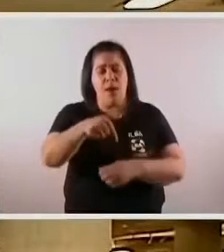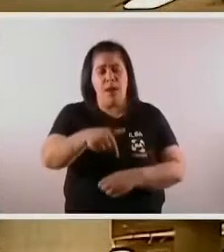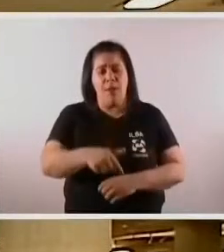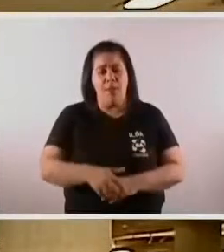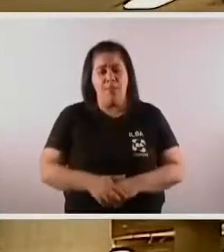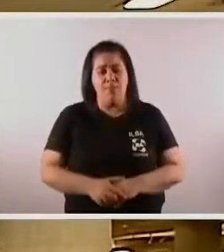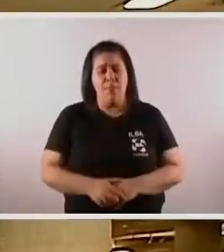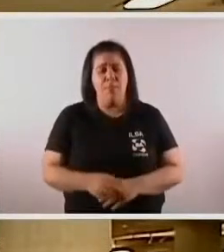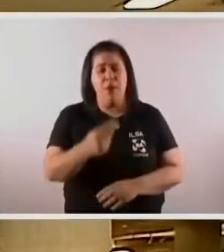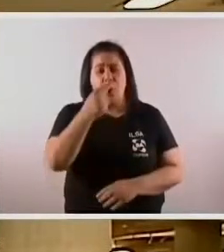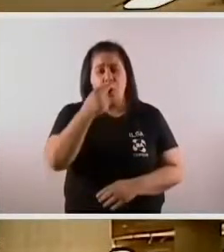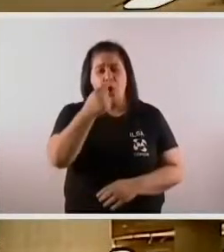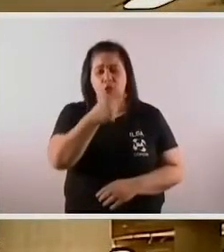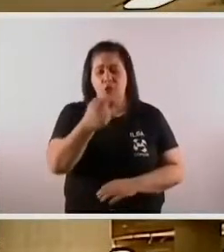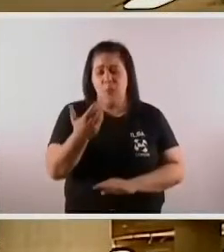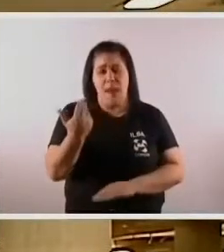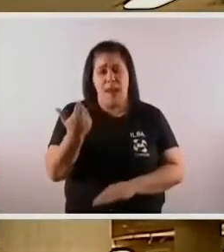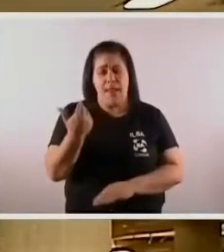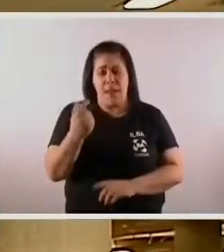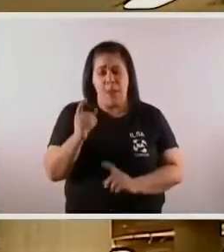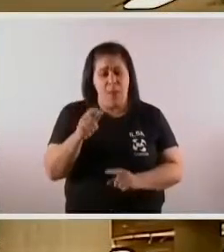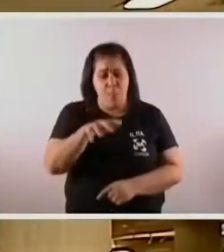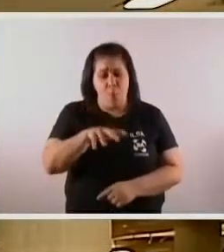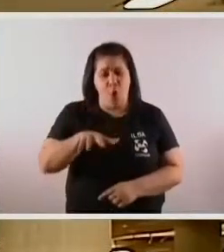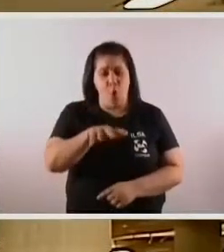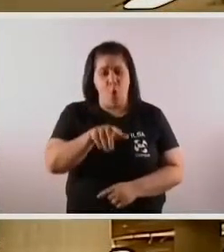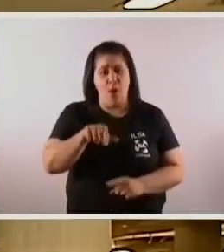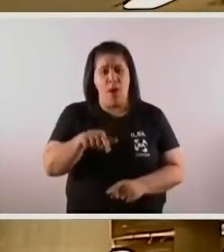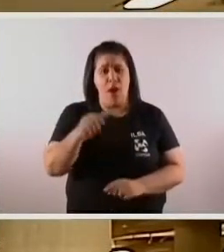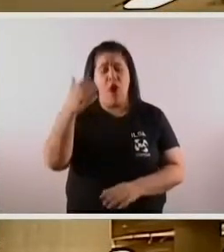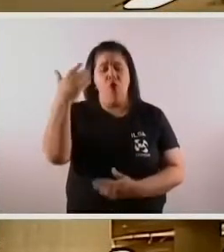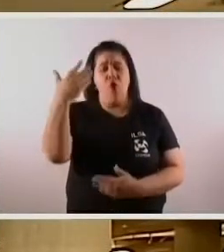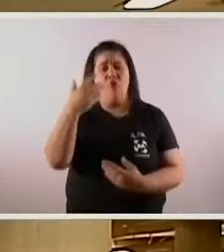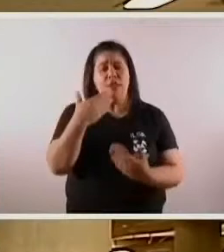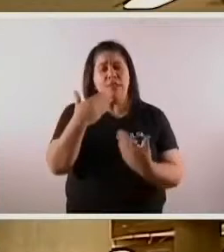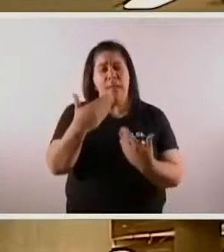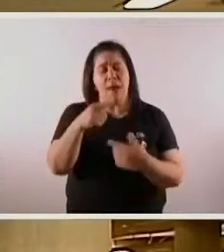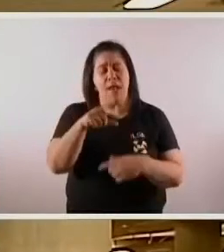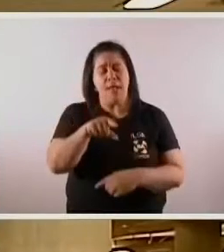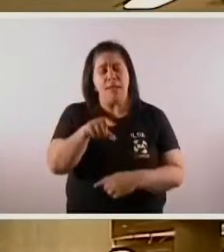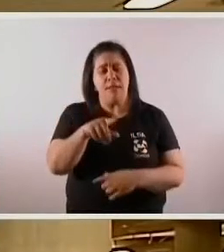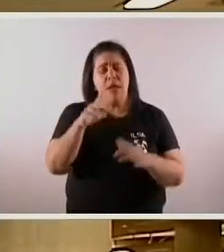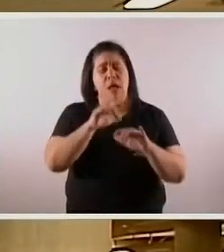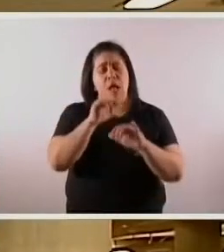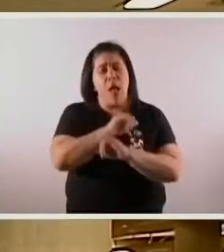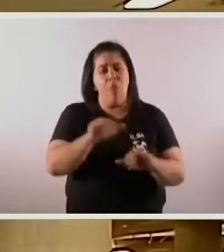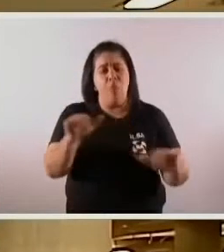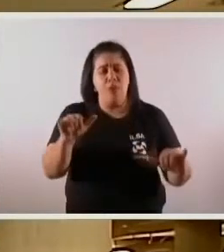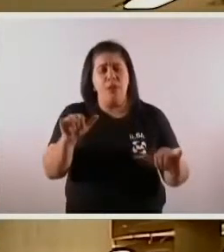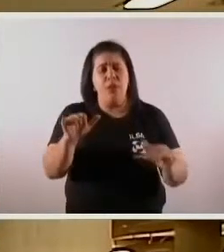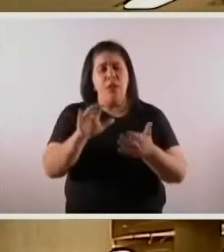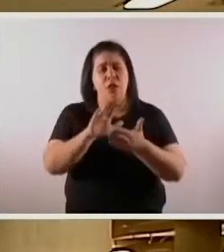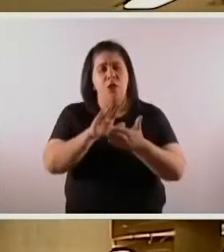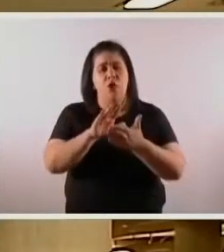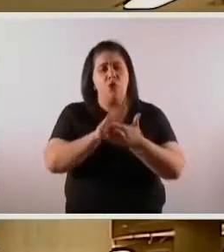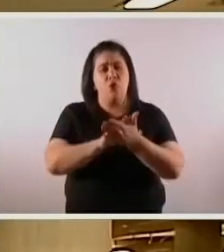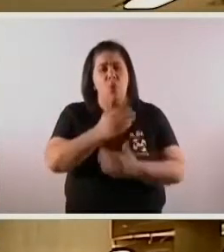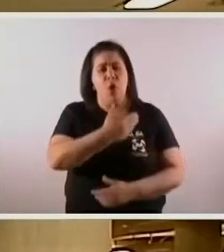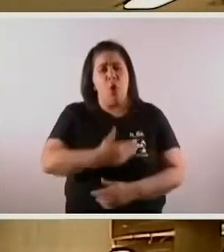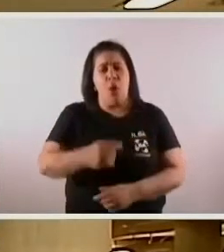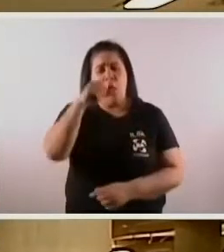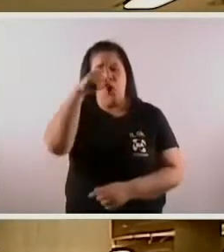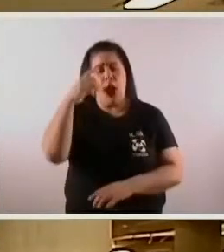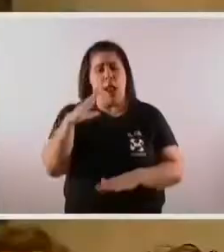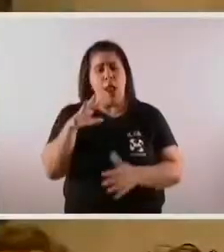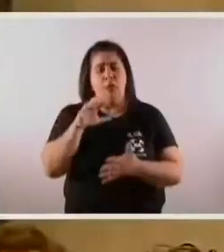Hace 11 semanas en este mismo lugar hice una conferencia de prensa alertando sobre los avances del gobierno